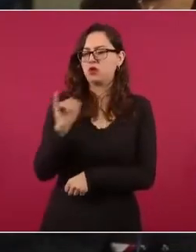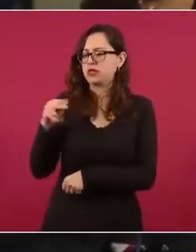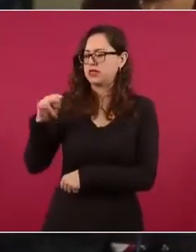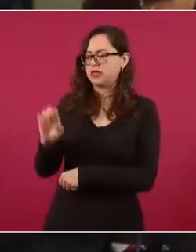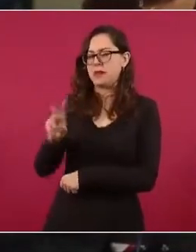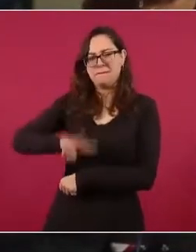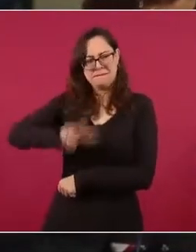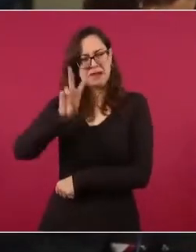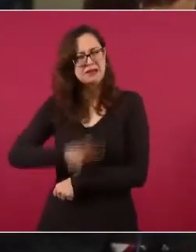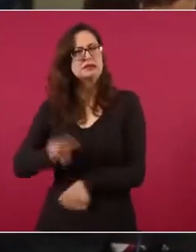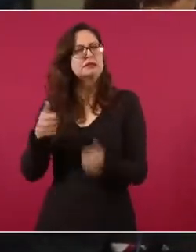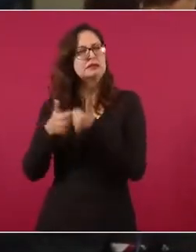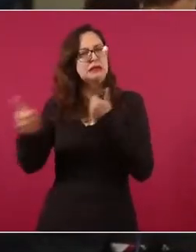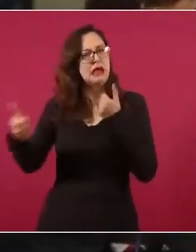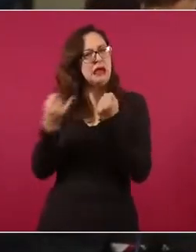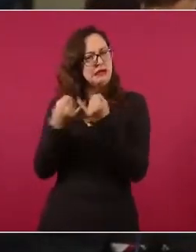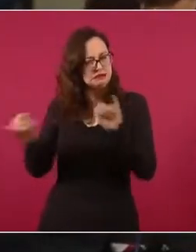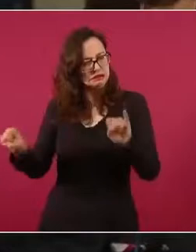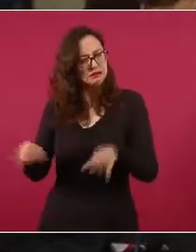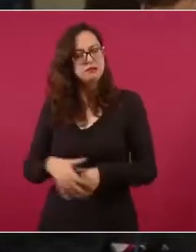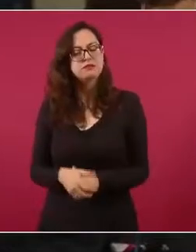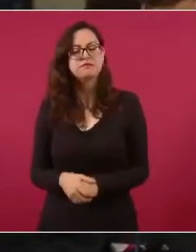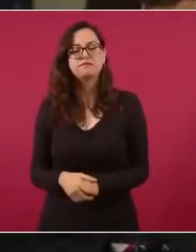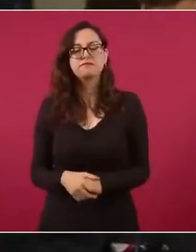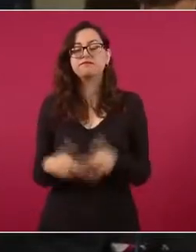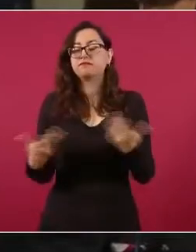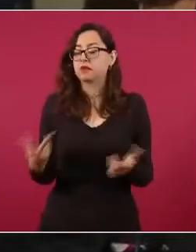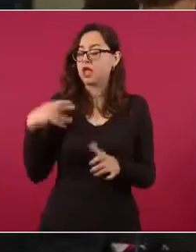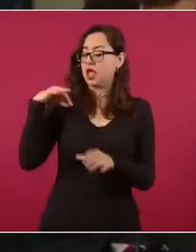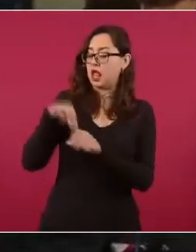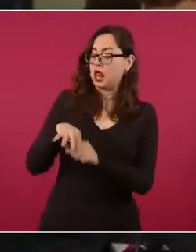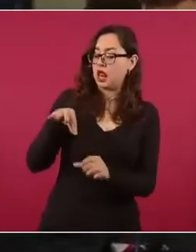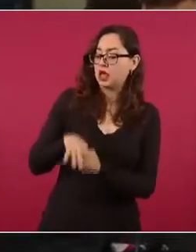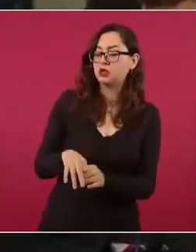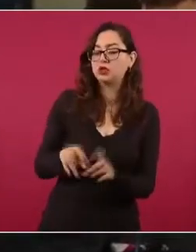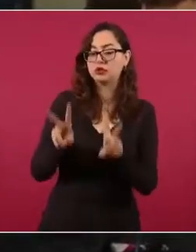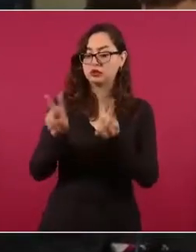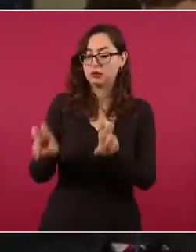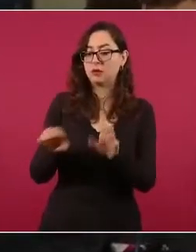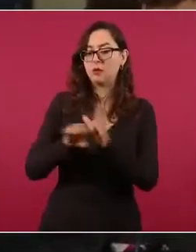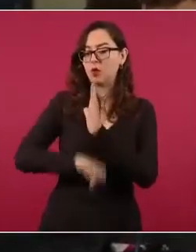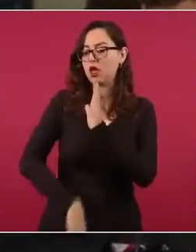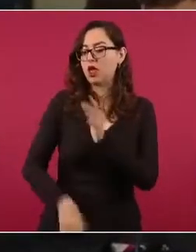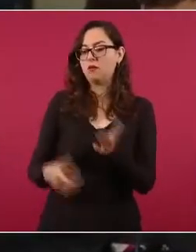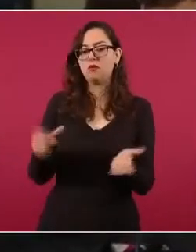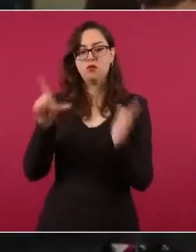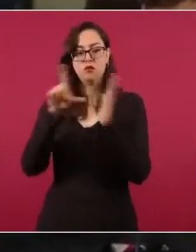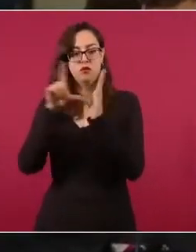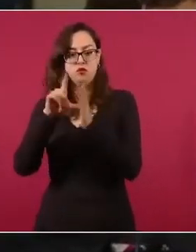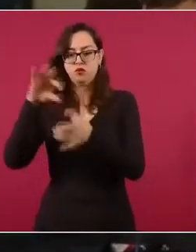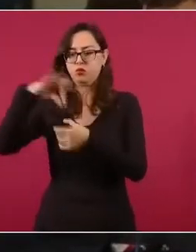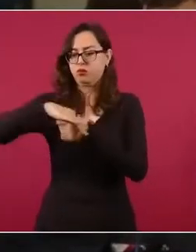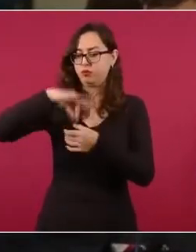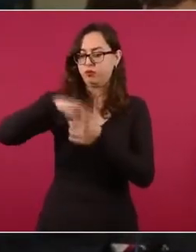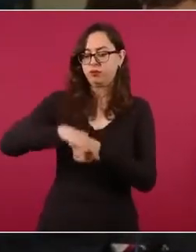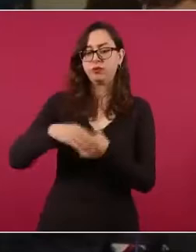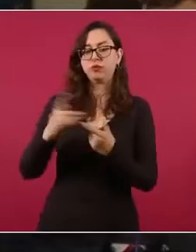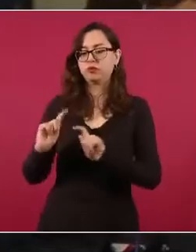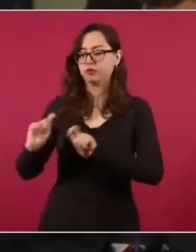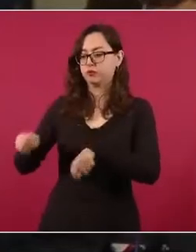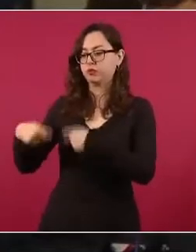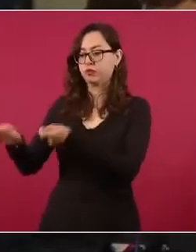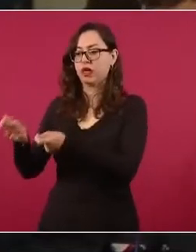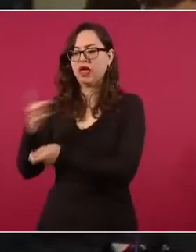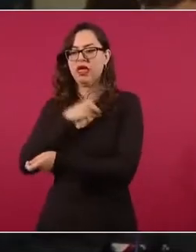y preguntarle si el tema electoral y sus funciones como la emisión de credenciales lo debe manejar el